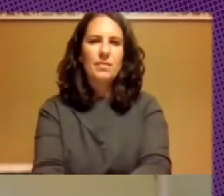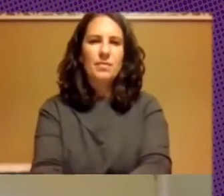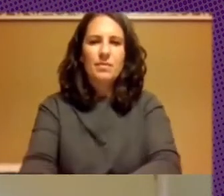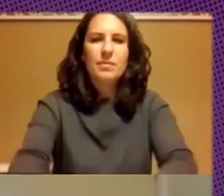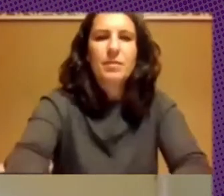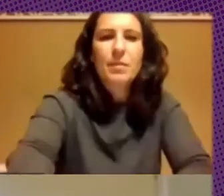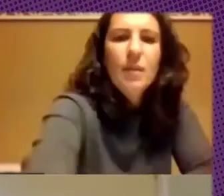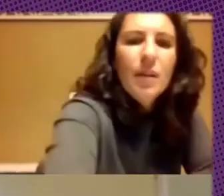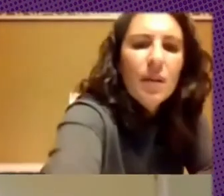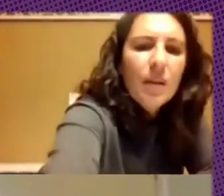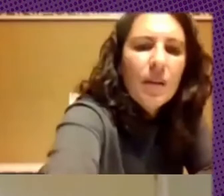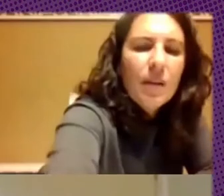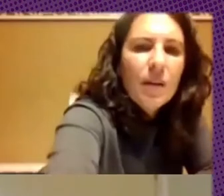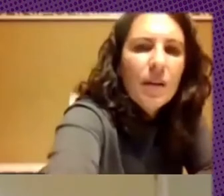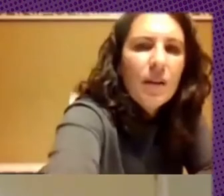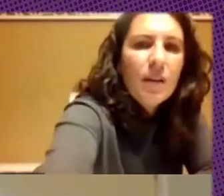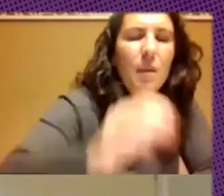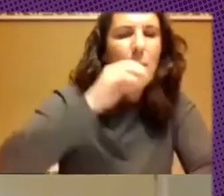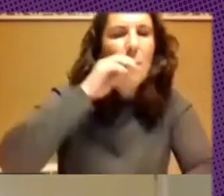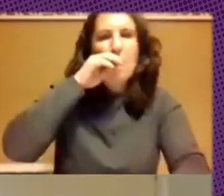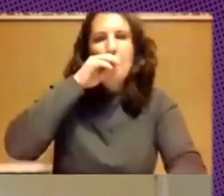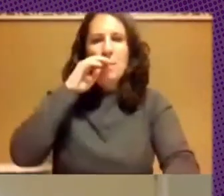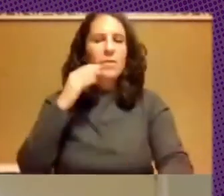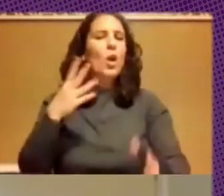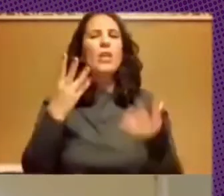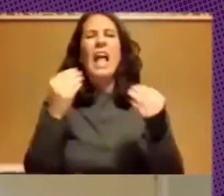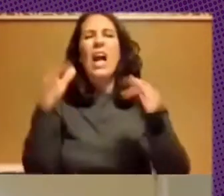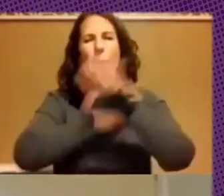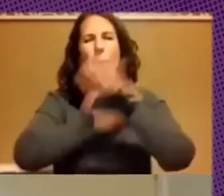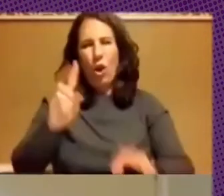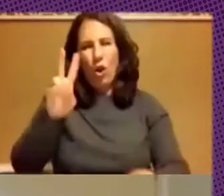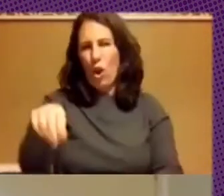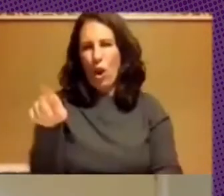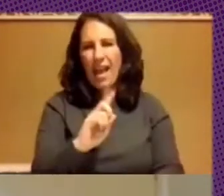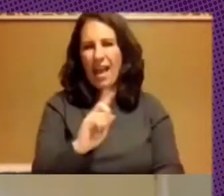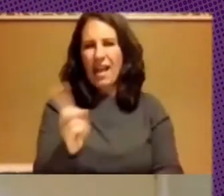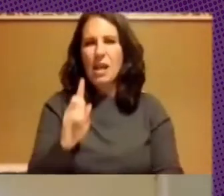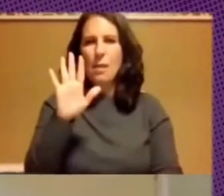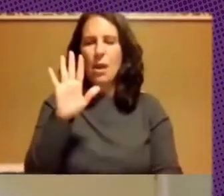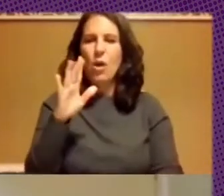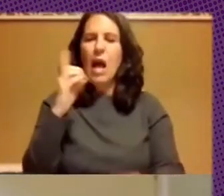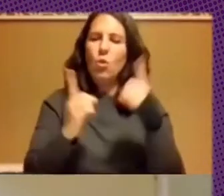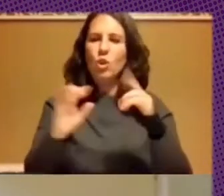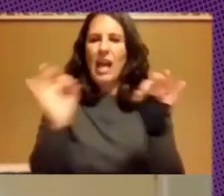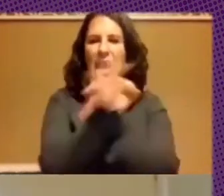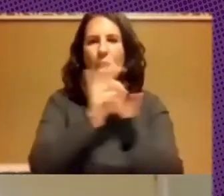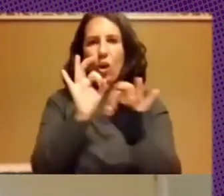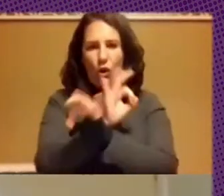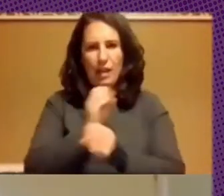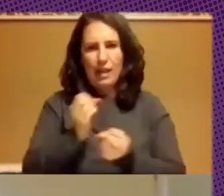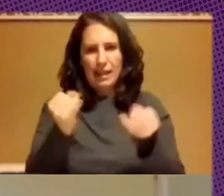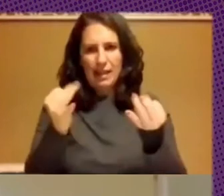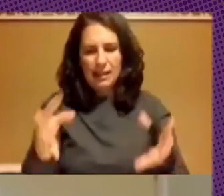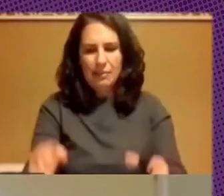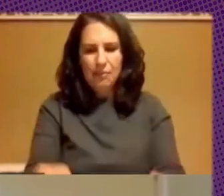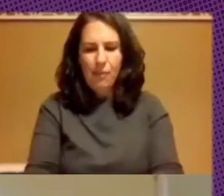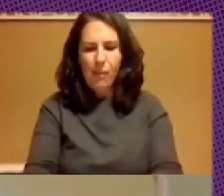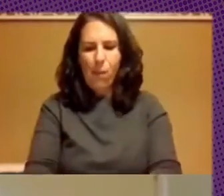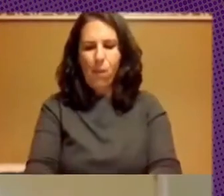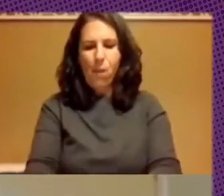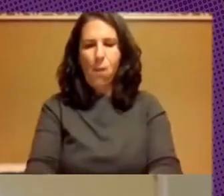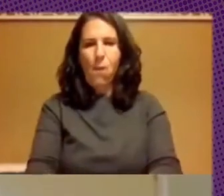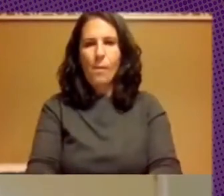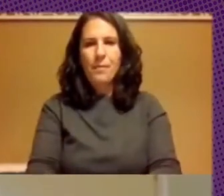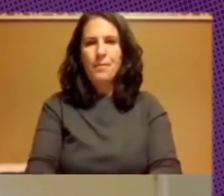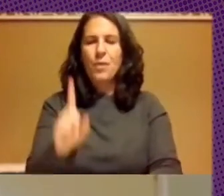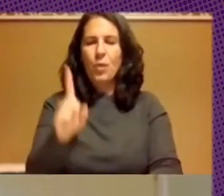no es tan complejo la adopción de software libre pero hay algunos errores que siempre se hacen una